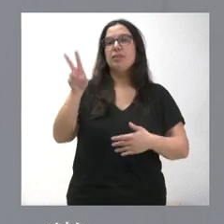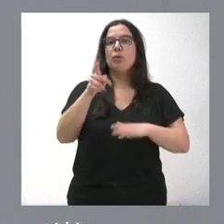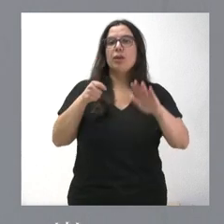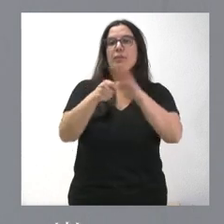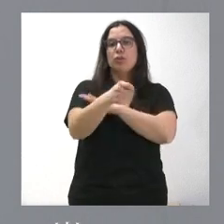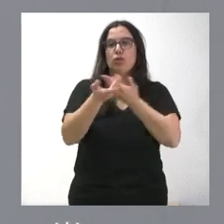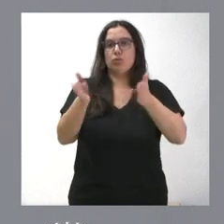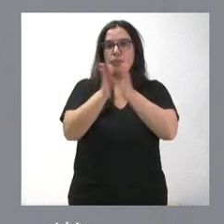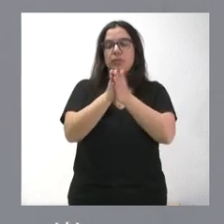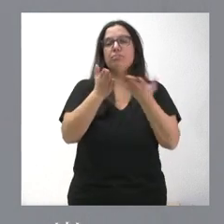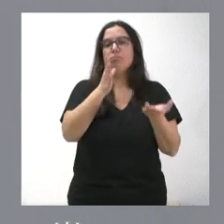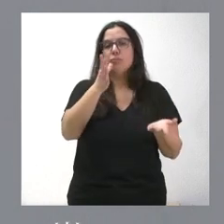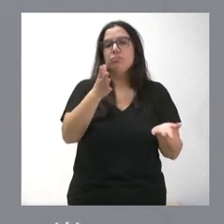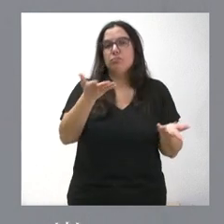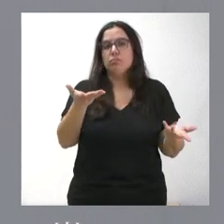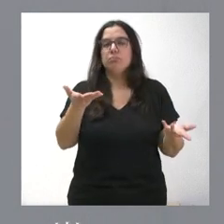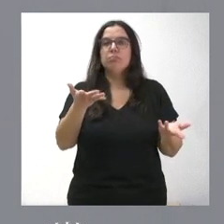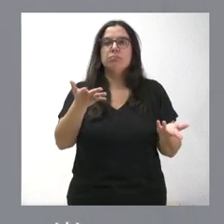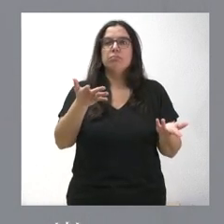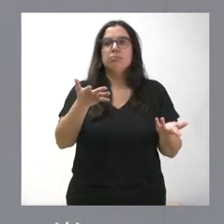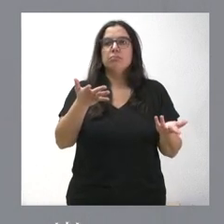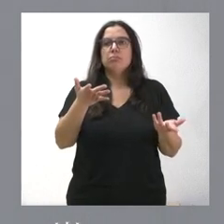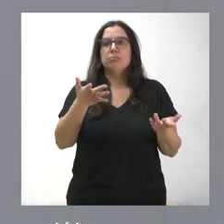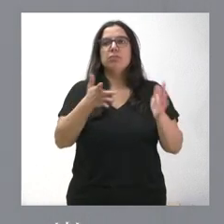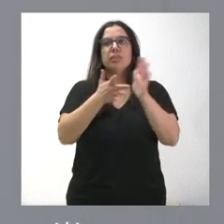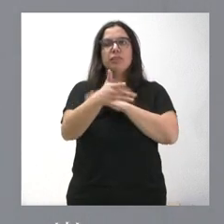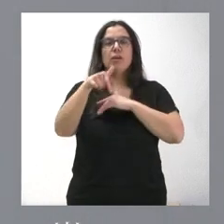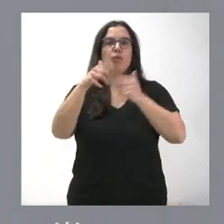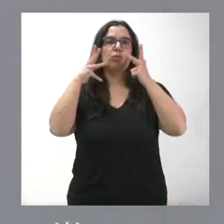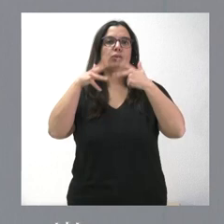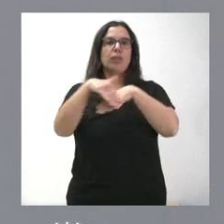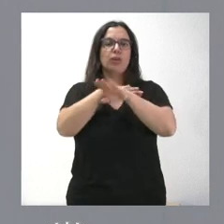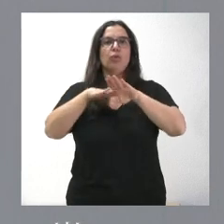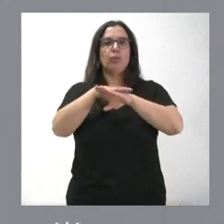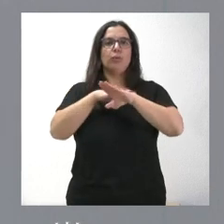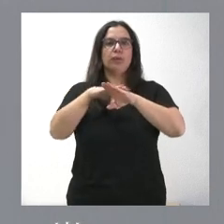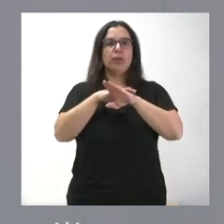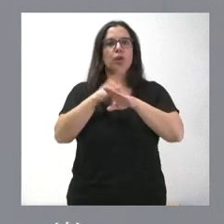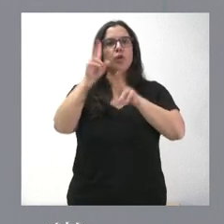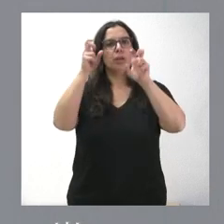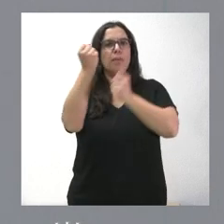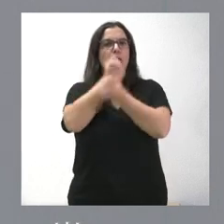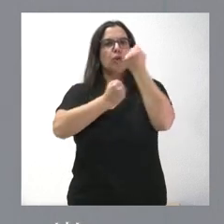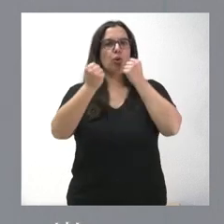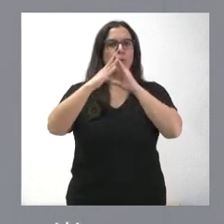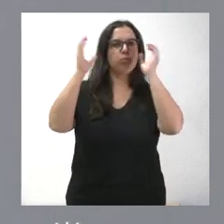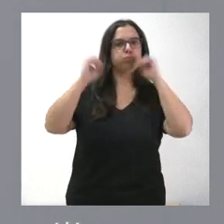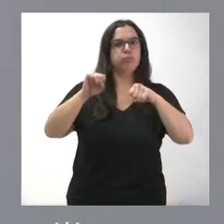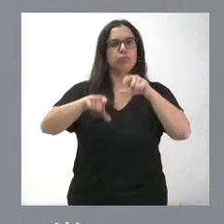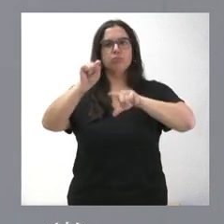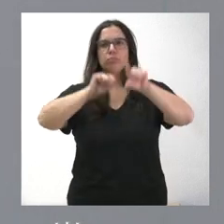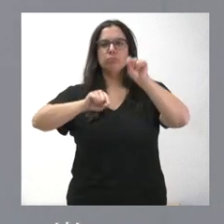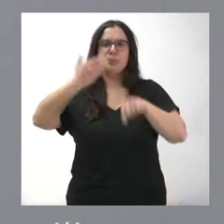entre los dos. Por tanto, es un consejo de gobierno que tiene un bloque económico ciertamente relevante en un momento, además,